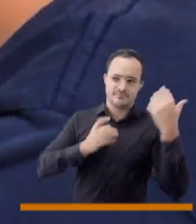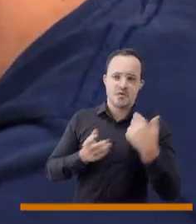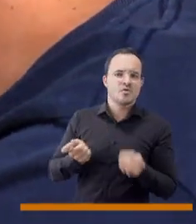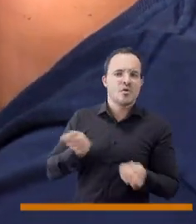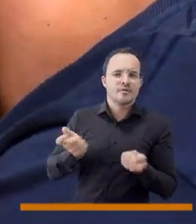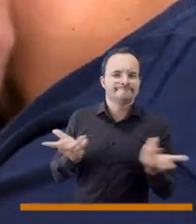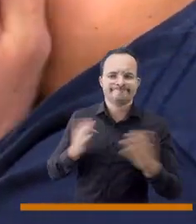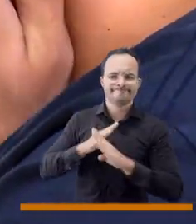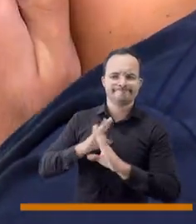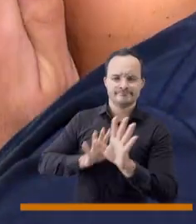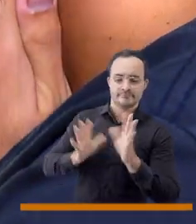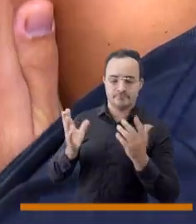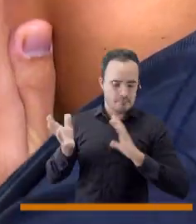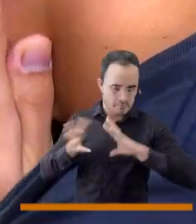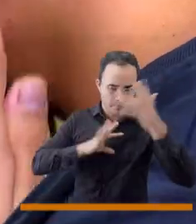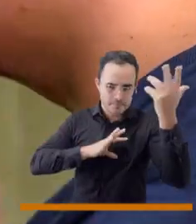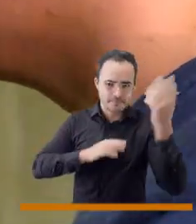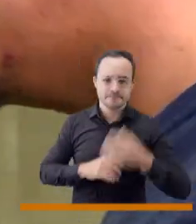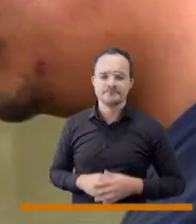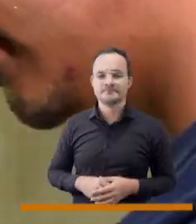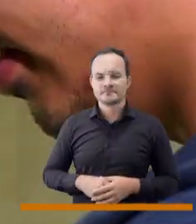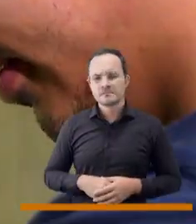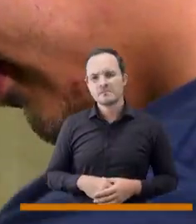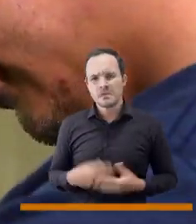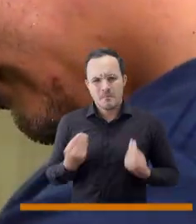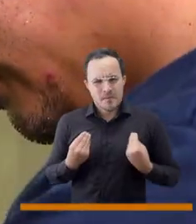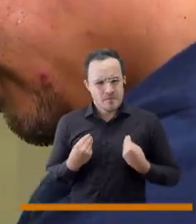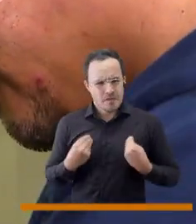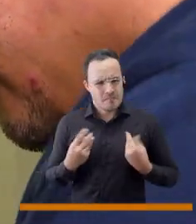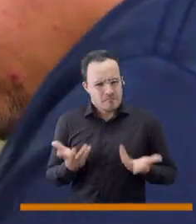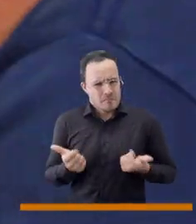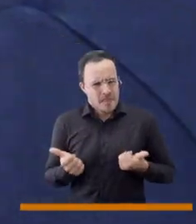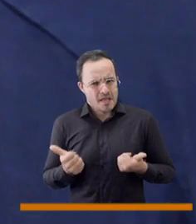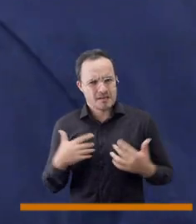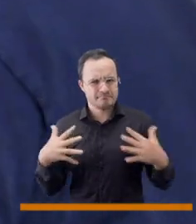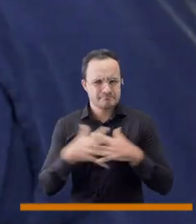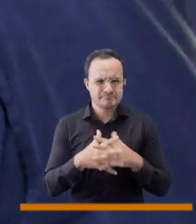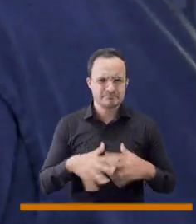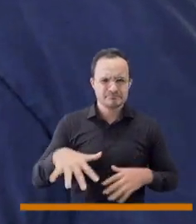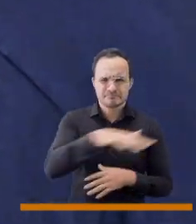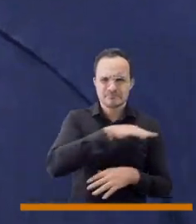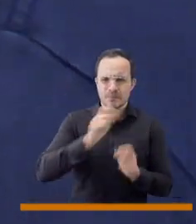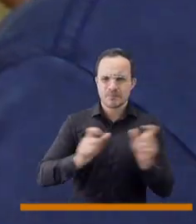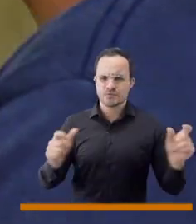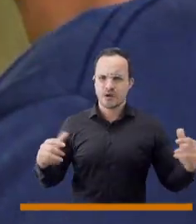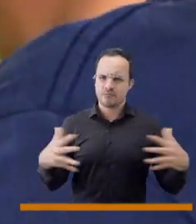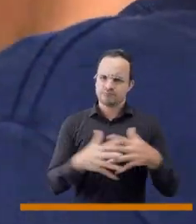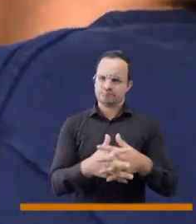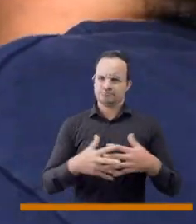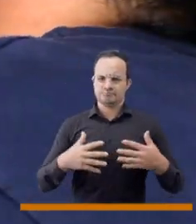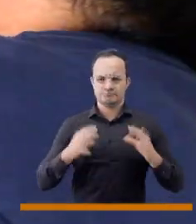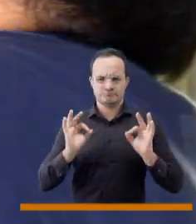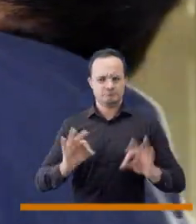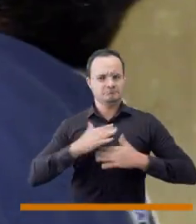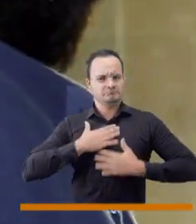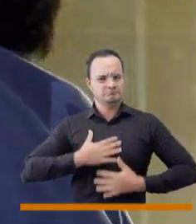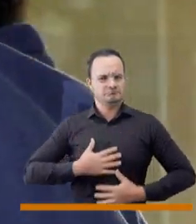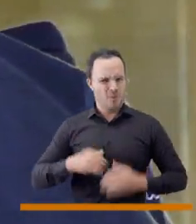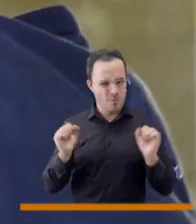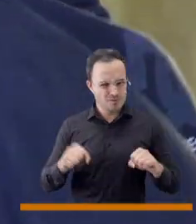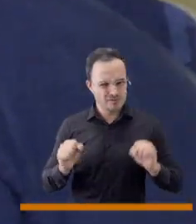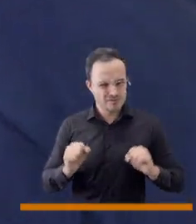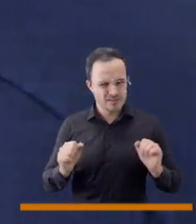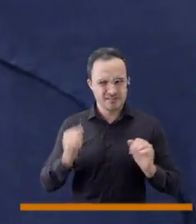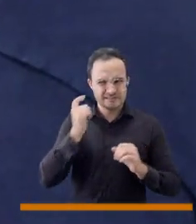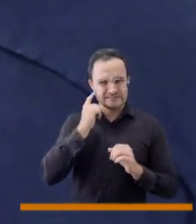afectan mucho las emociones para que se producen las alucinaciones como tal. ¿Y es posible mantener una